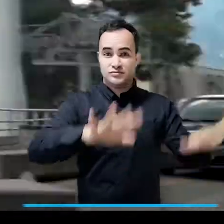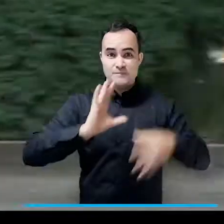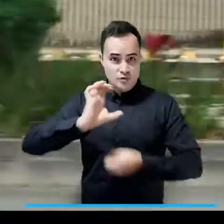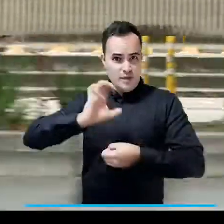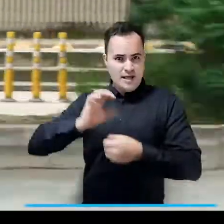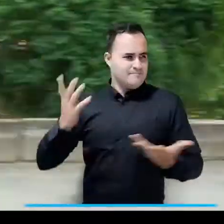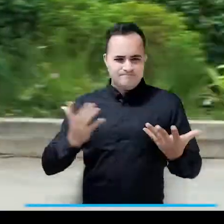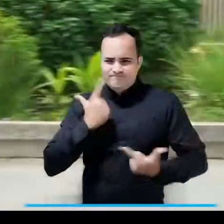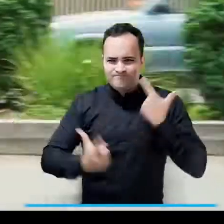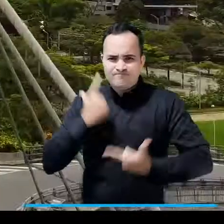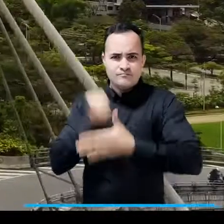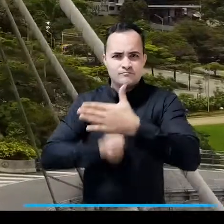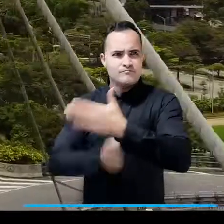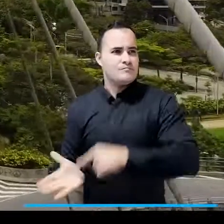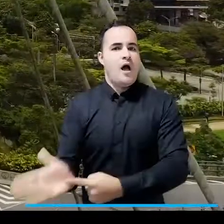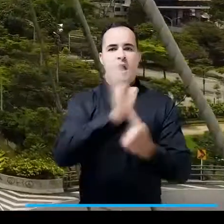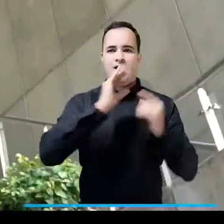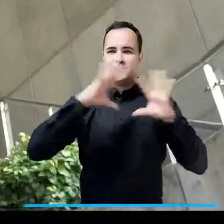propia voz para mostrarla al mundo.